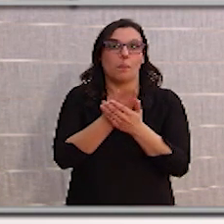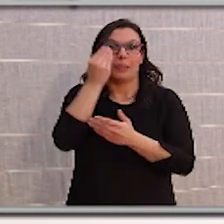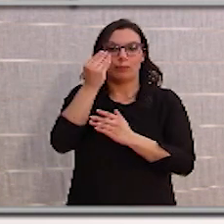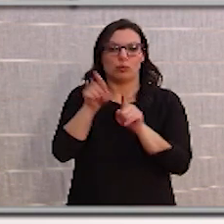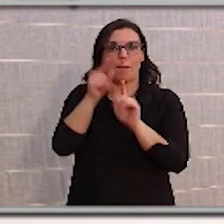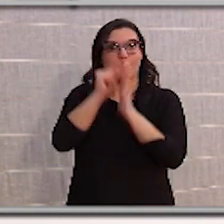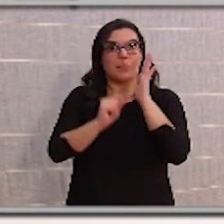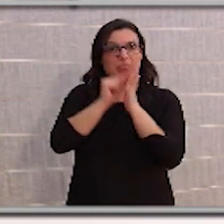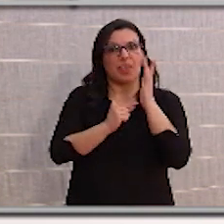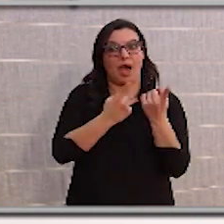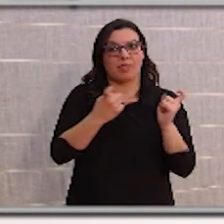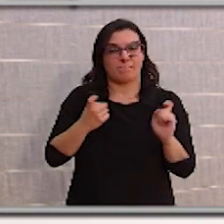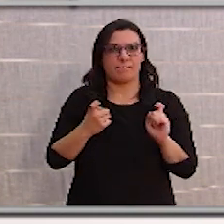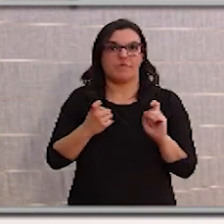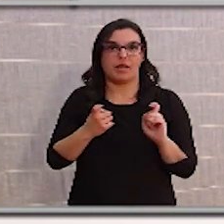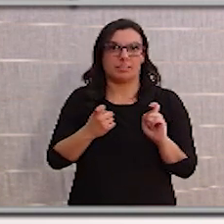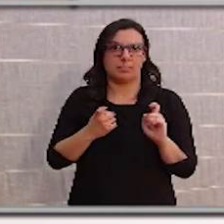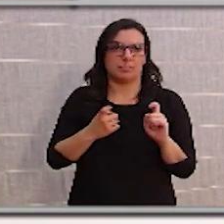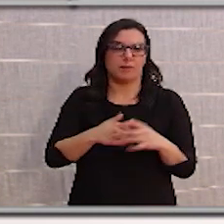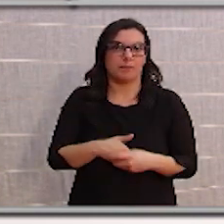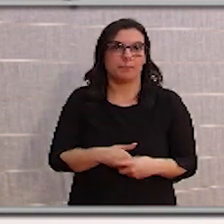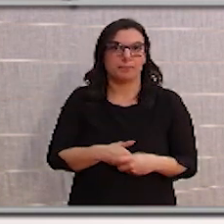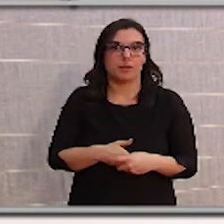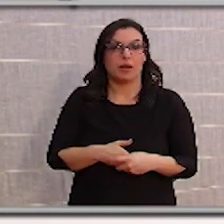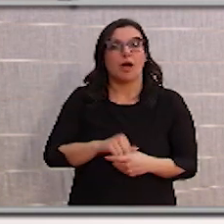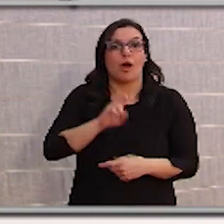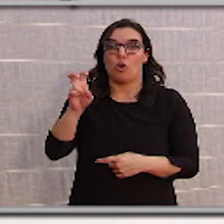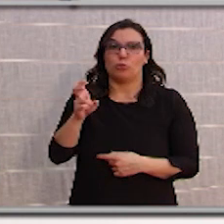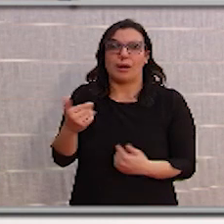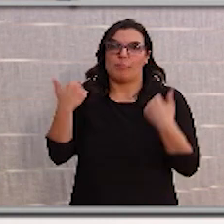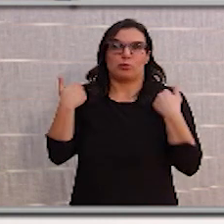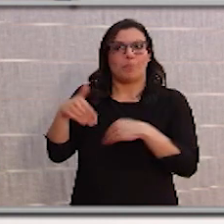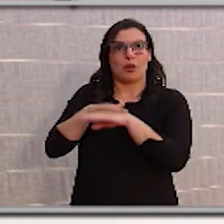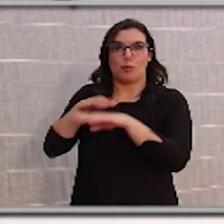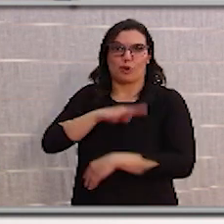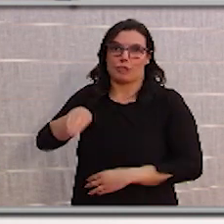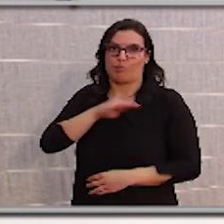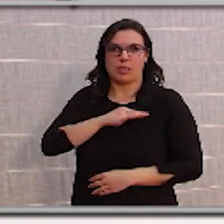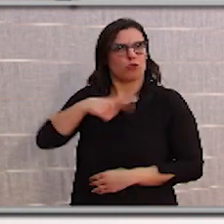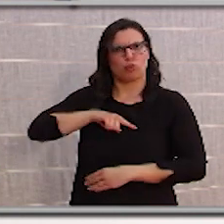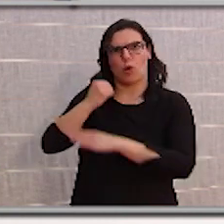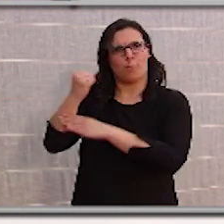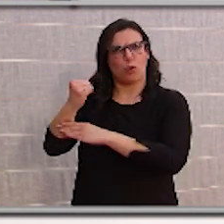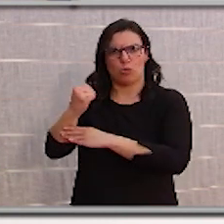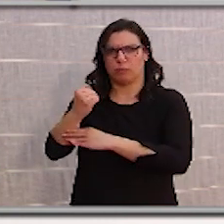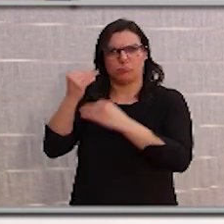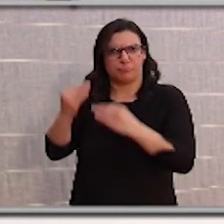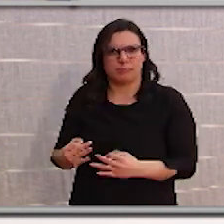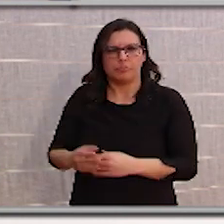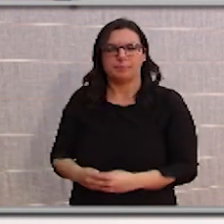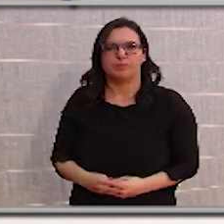a quien las puede tomar, que es el Gobierno de la Nación, que ya le hemos dicho que contará con nuestro respaldo en cualquier caso para tomar esas medidas.